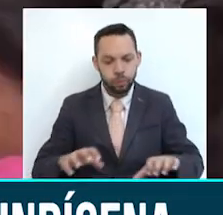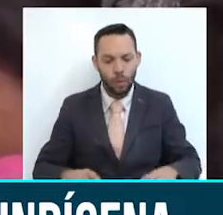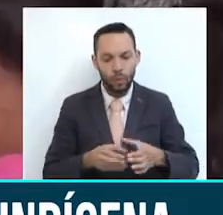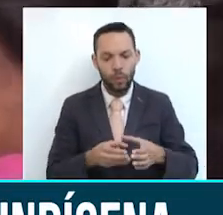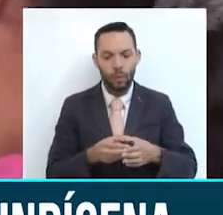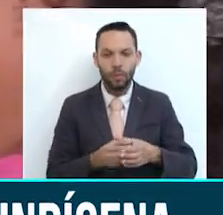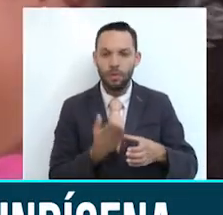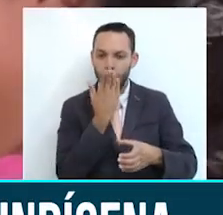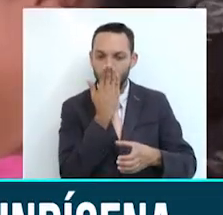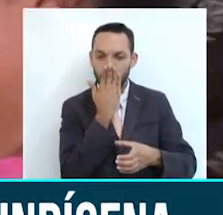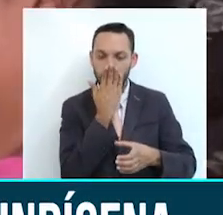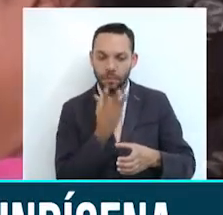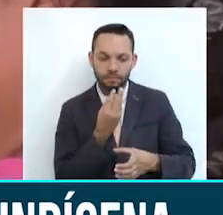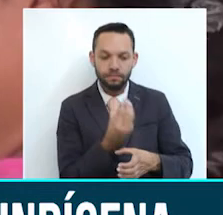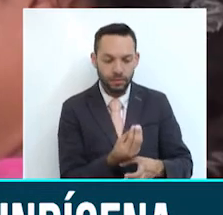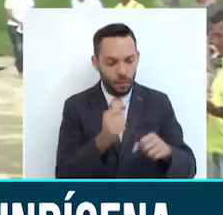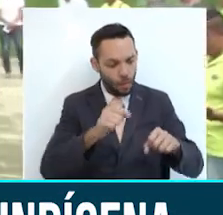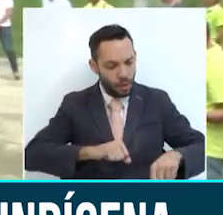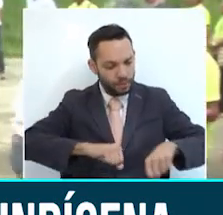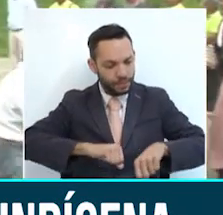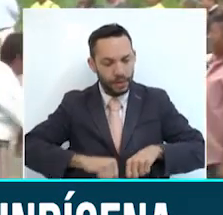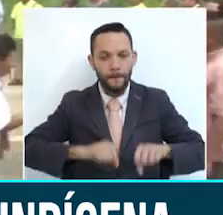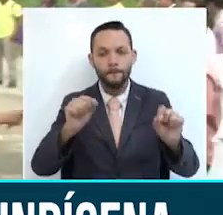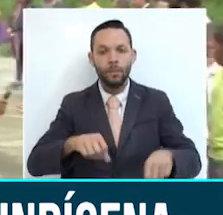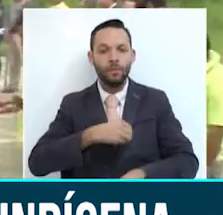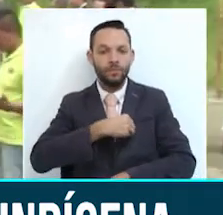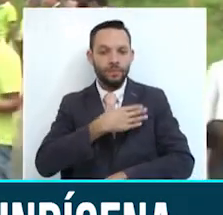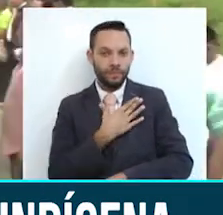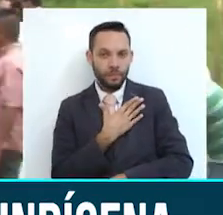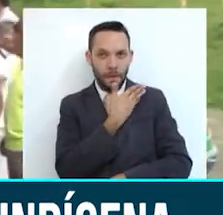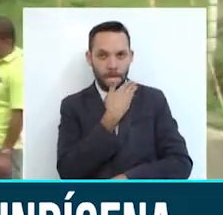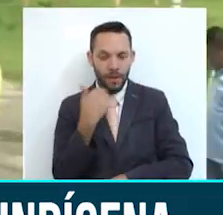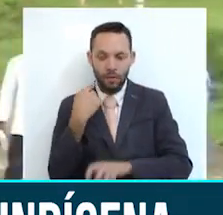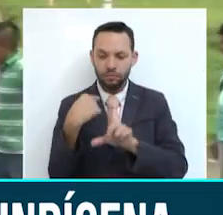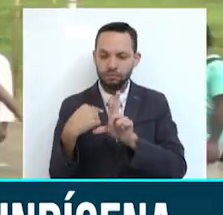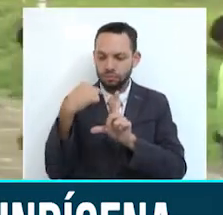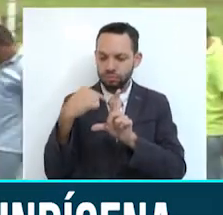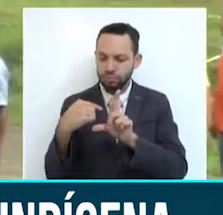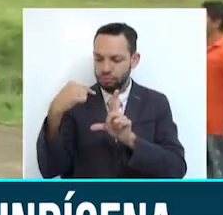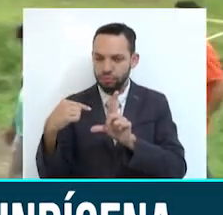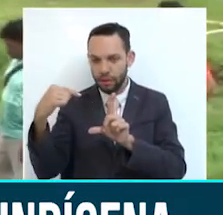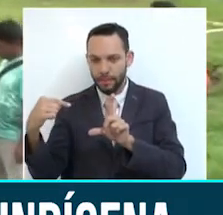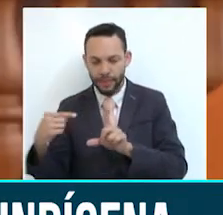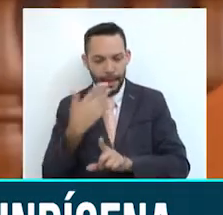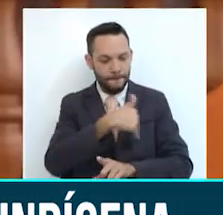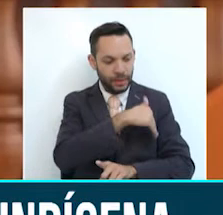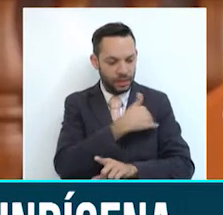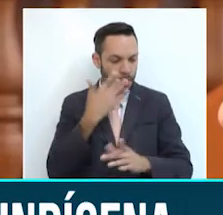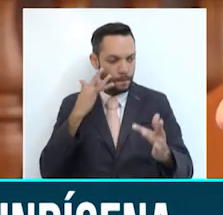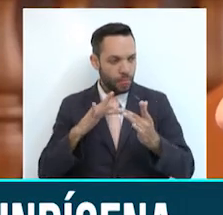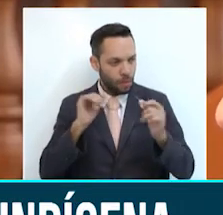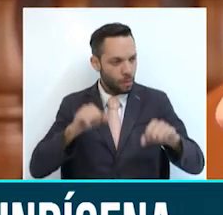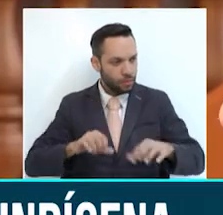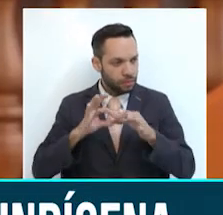esa comunidad, que es una comunidad muy vulnerable, hoy tenga la posibilidad de tener mejores indicadores de misterio y de pobreza y que a la vez tengan mejores